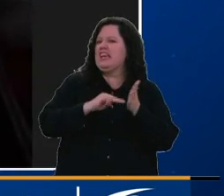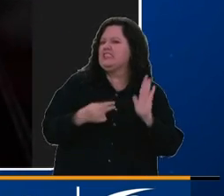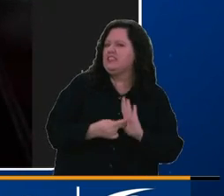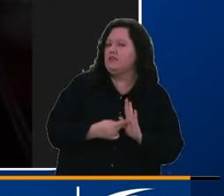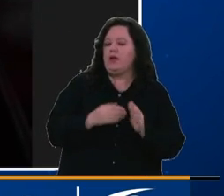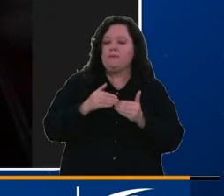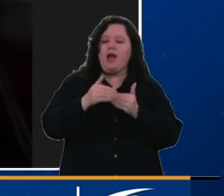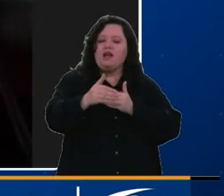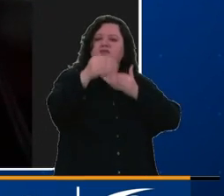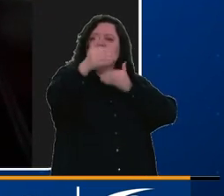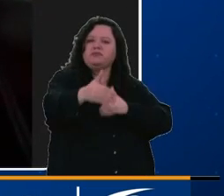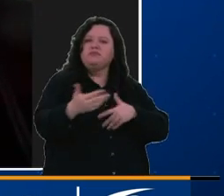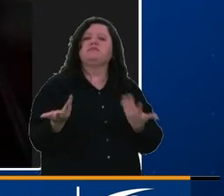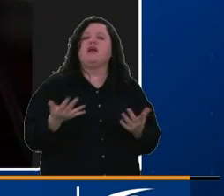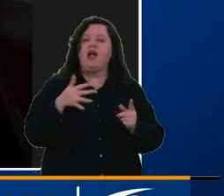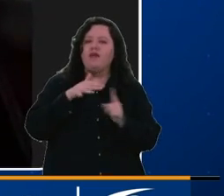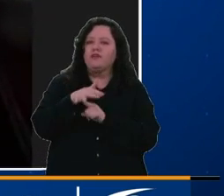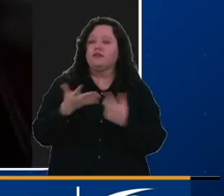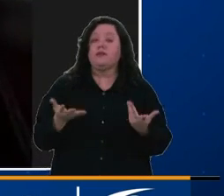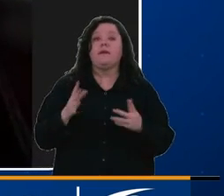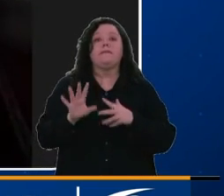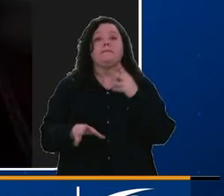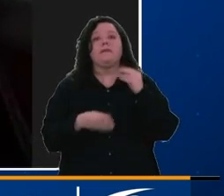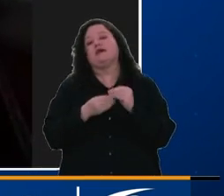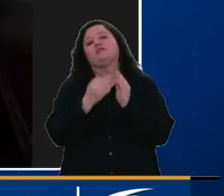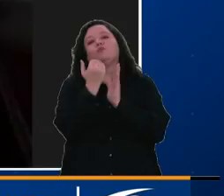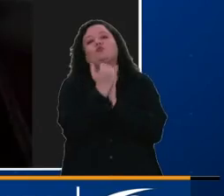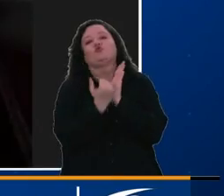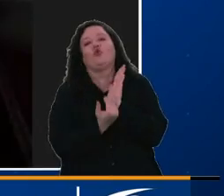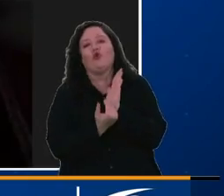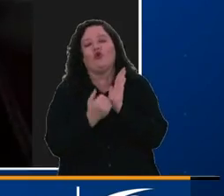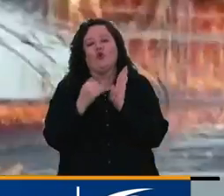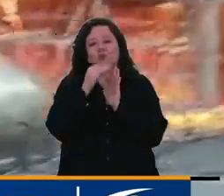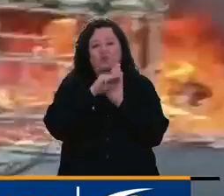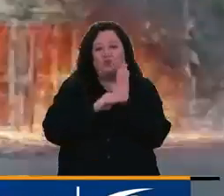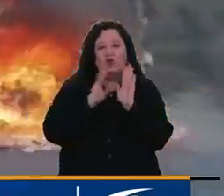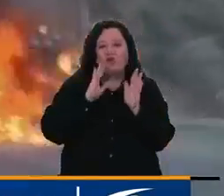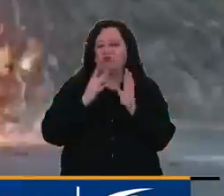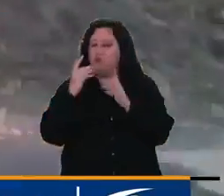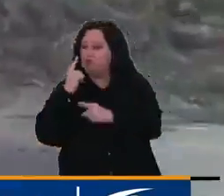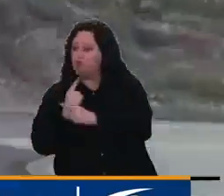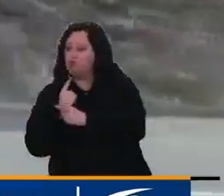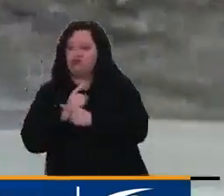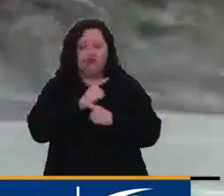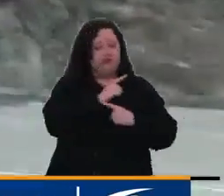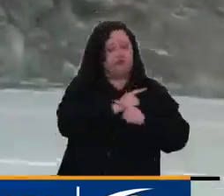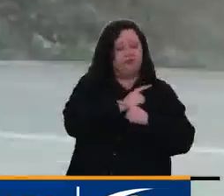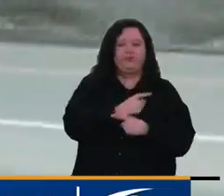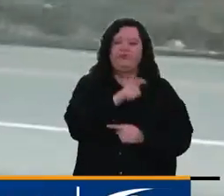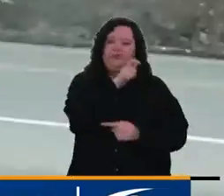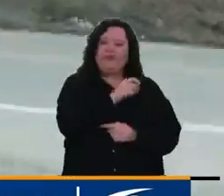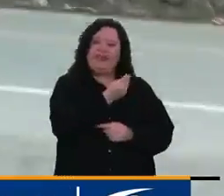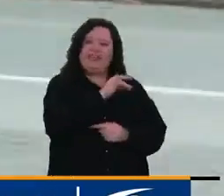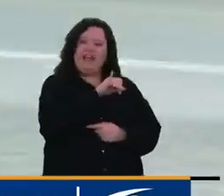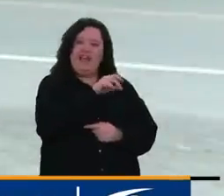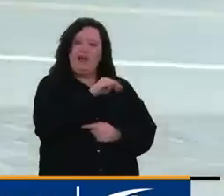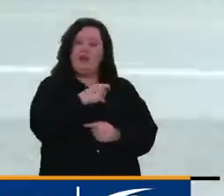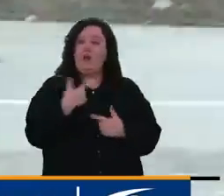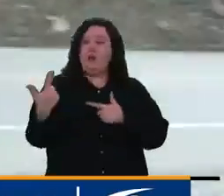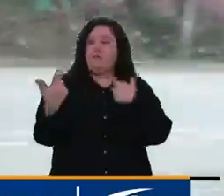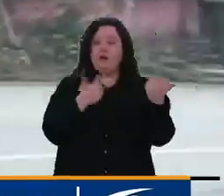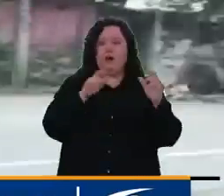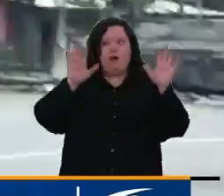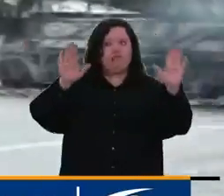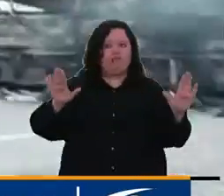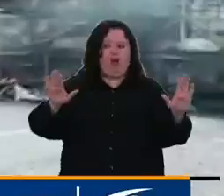y la decisión y los protocolos que deben cumplir las partes. Quijano advierte que suspender el cese al